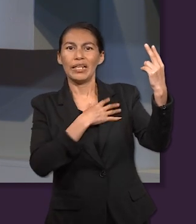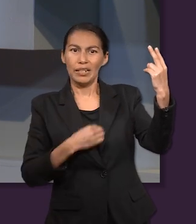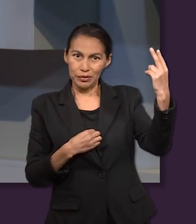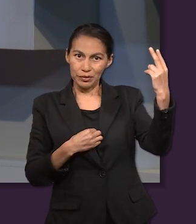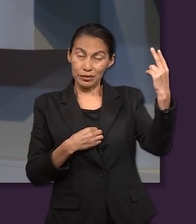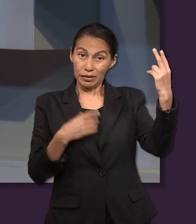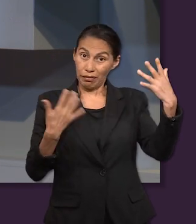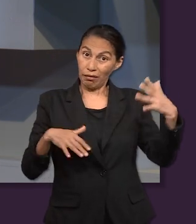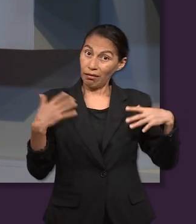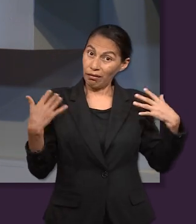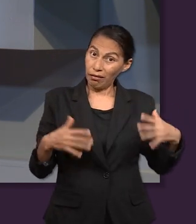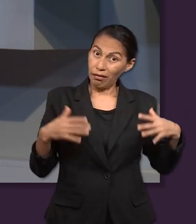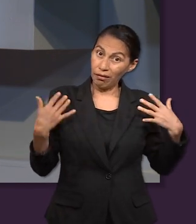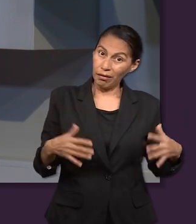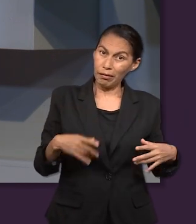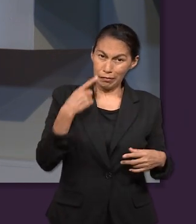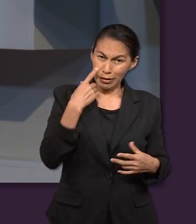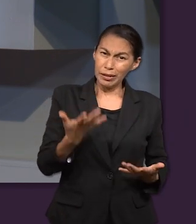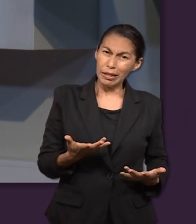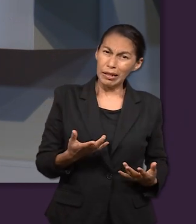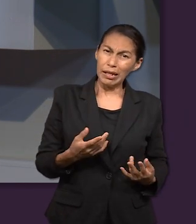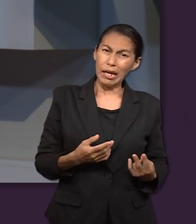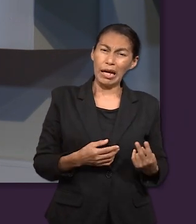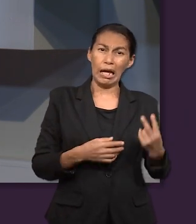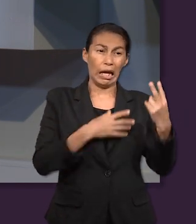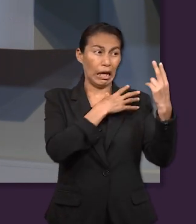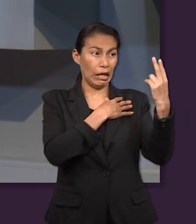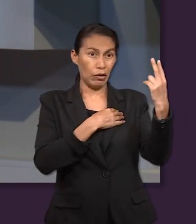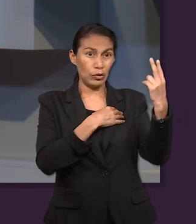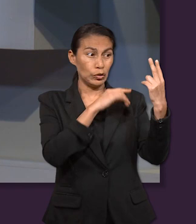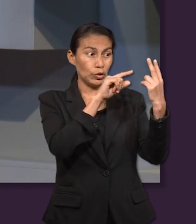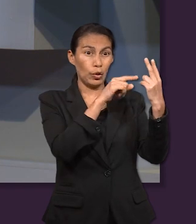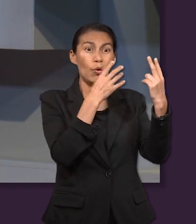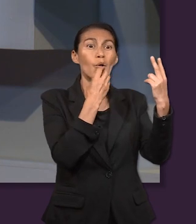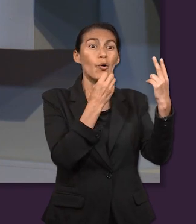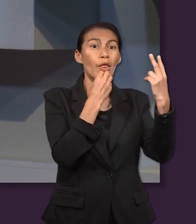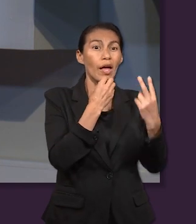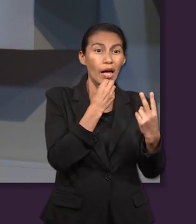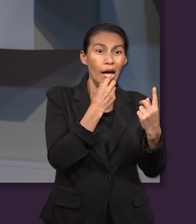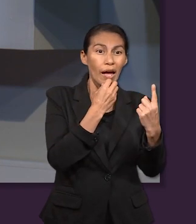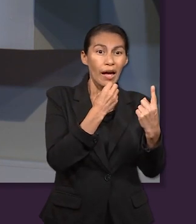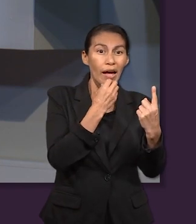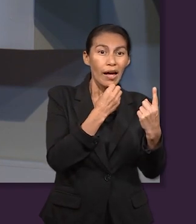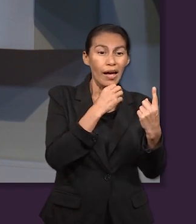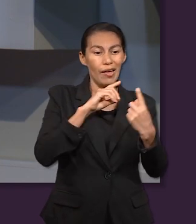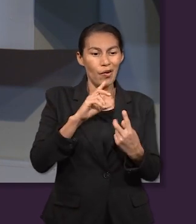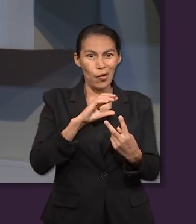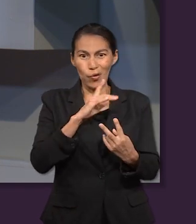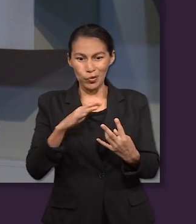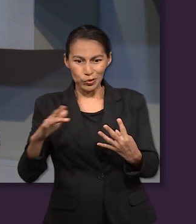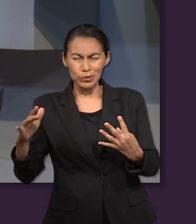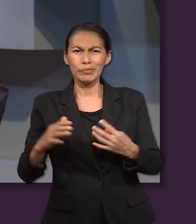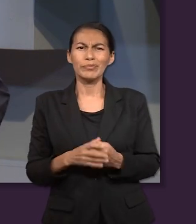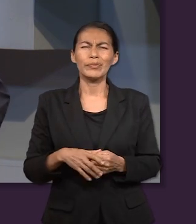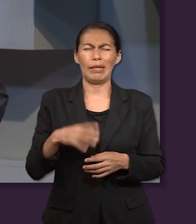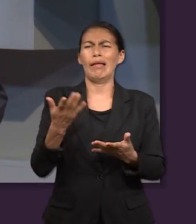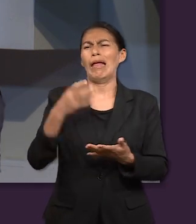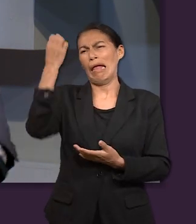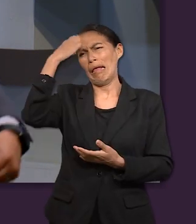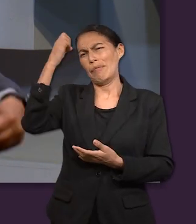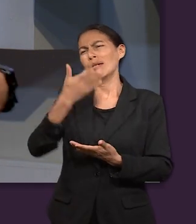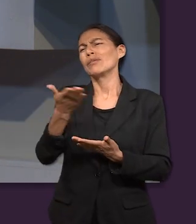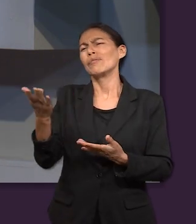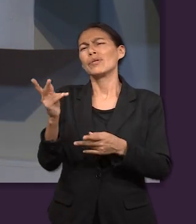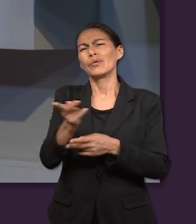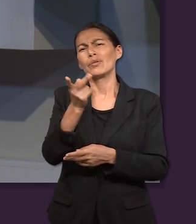todos sus hijos, dejando a la tribu de Judá, ¿qué cosa? Más abajo. Esa es una lección que el experto nos va a